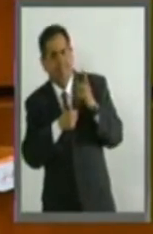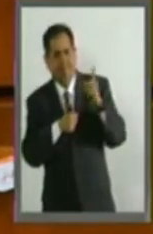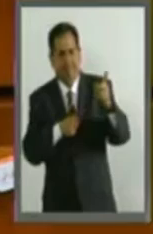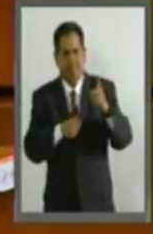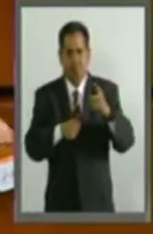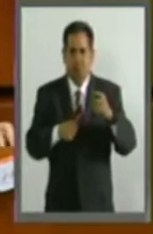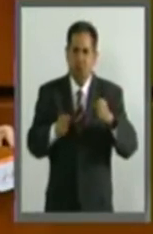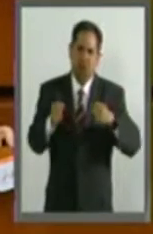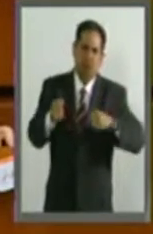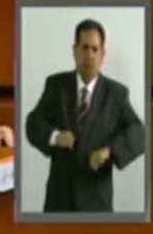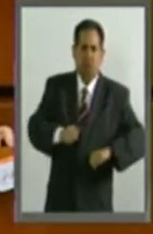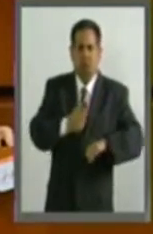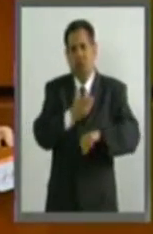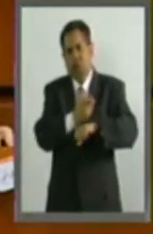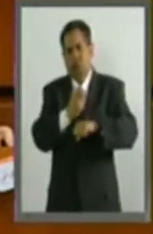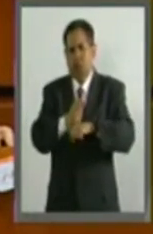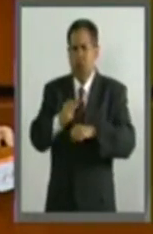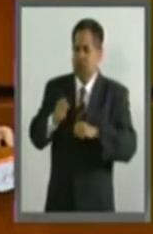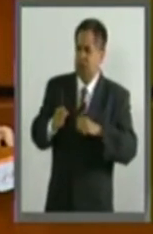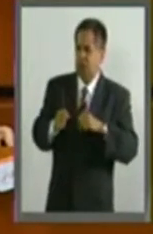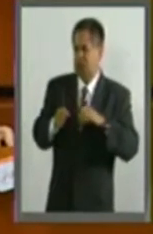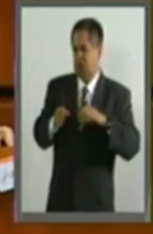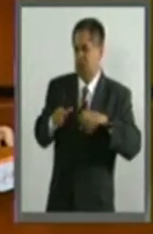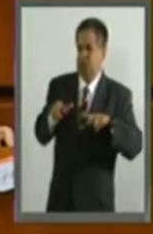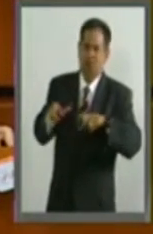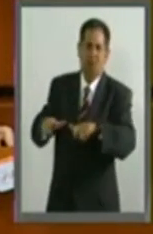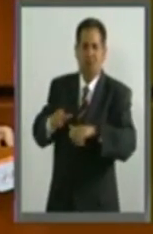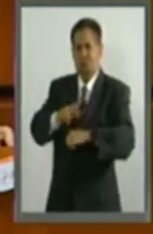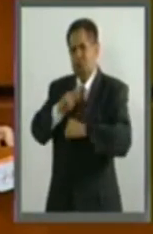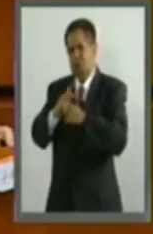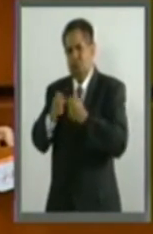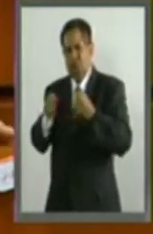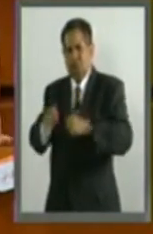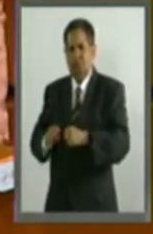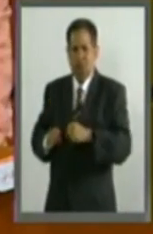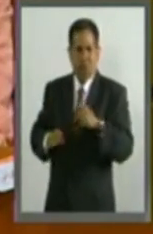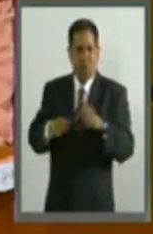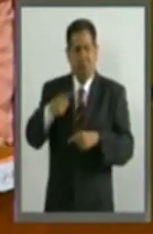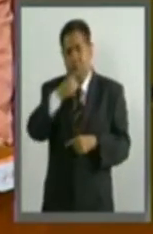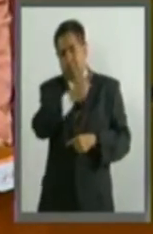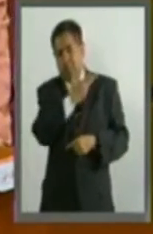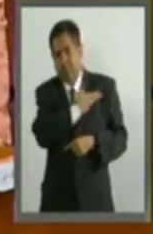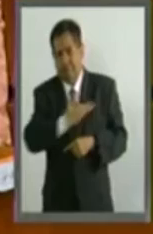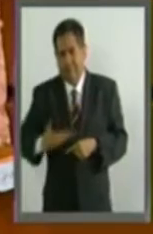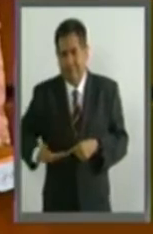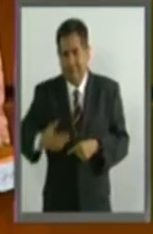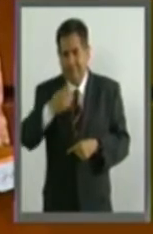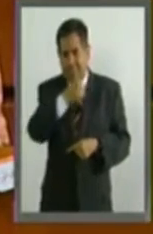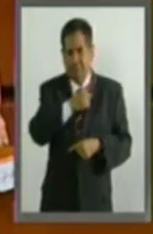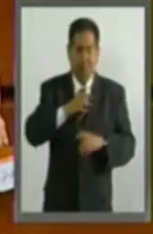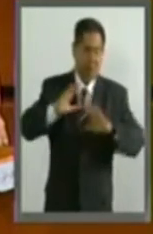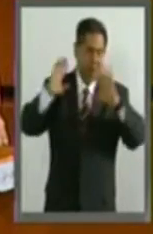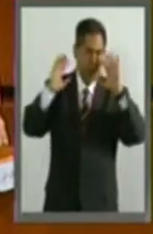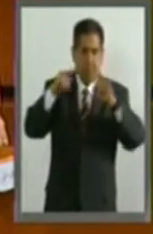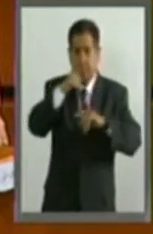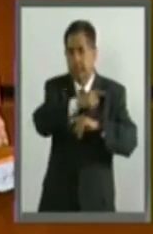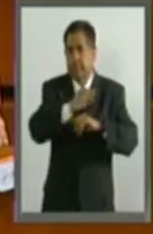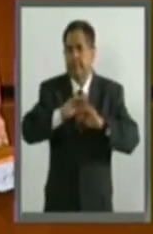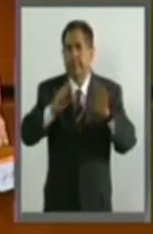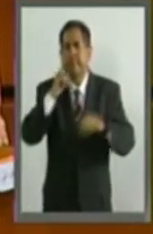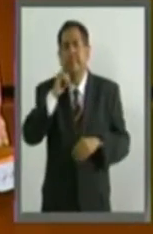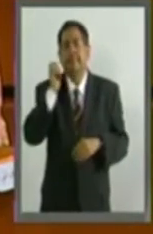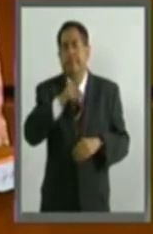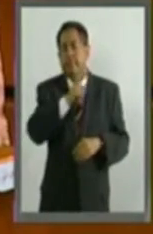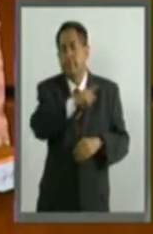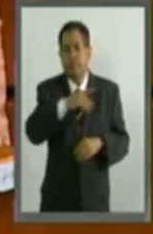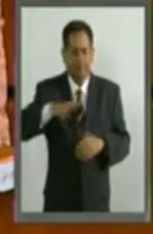imperio norteamericano, frente a la amenaza de un presidente que solamente refleja lo que